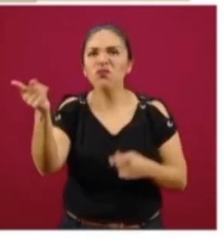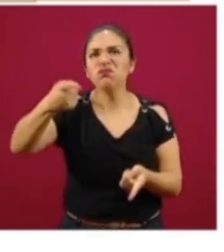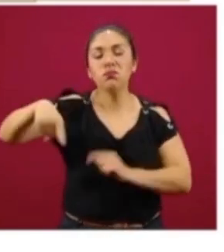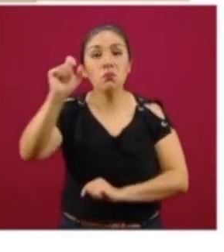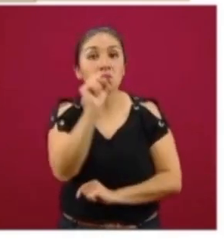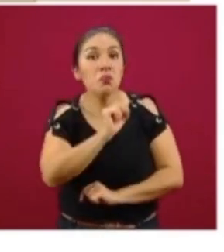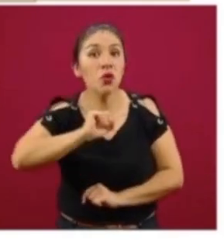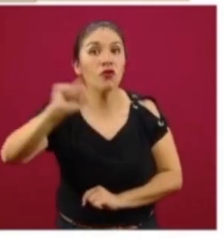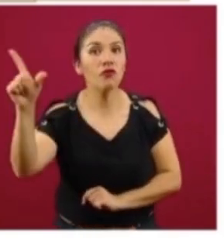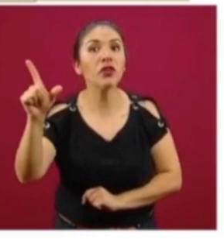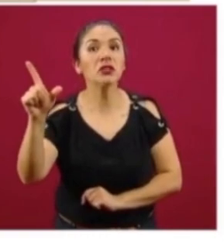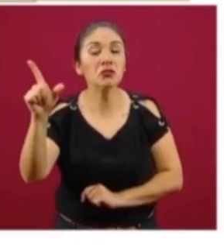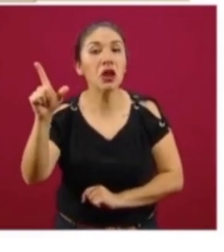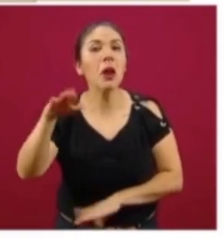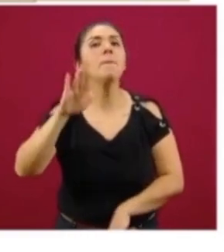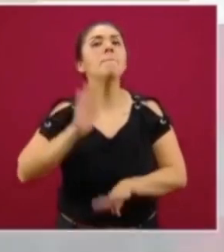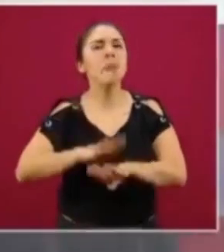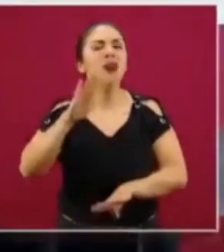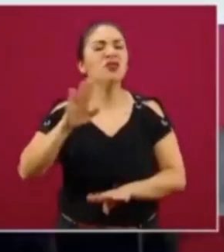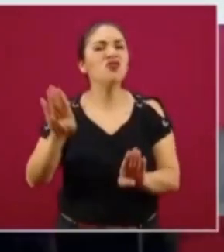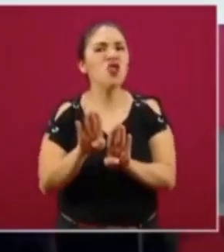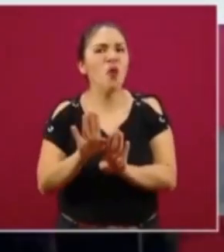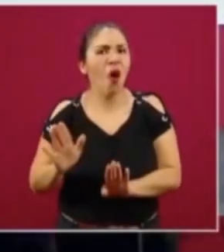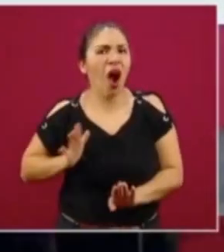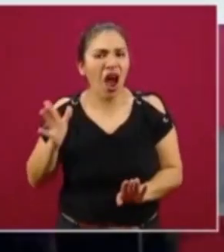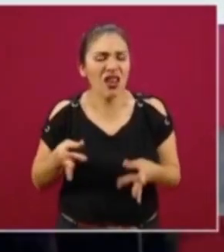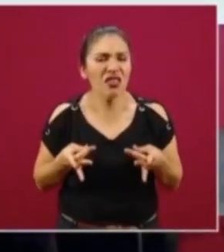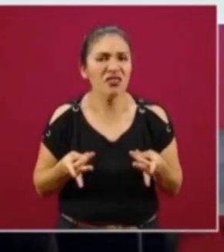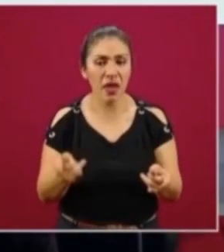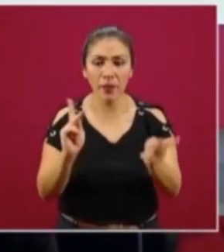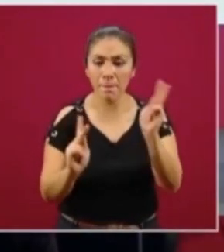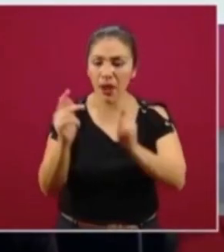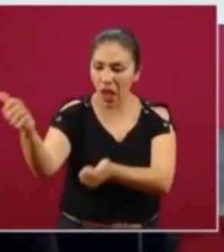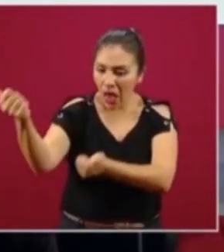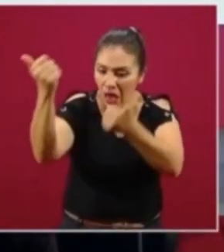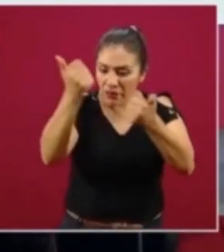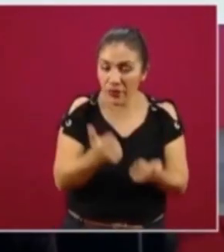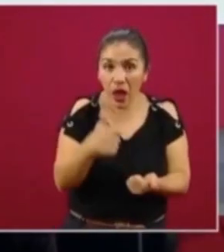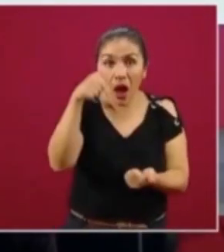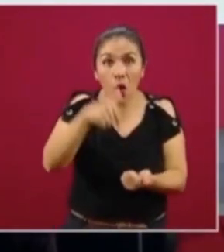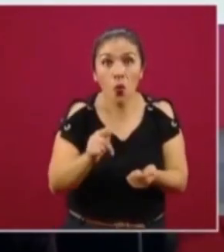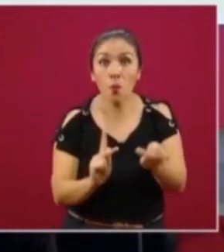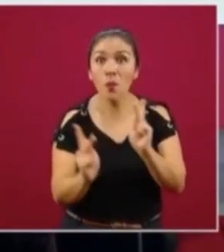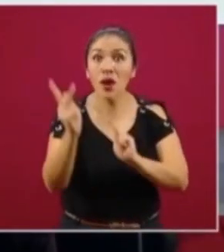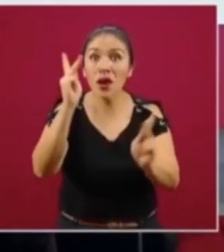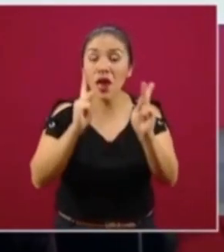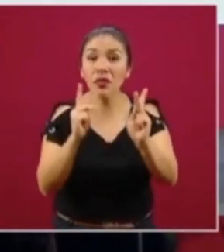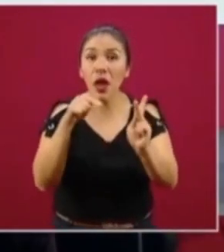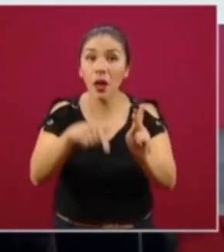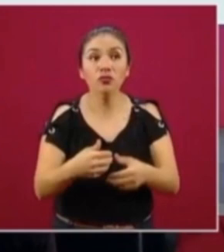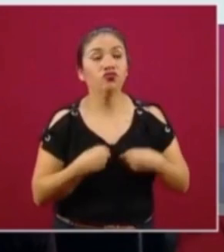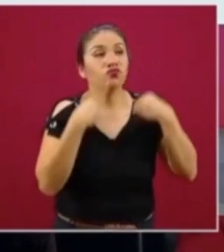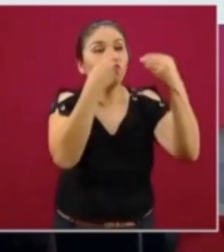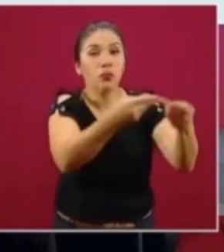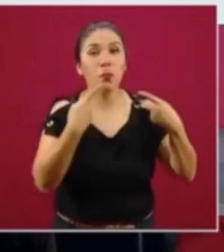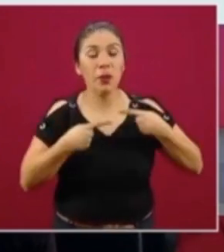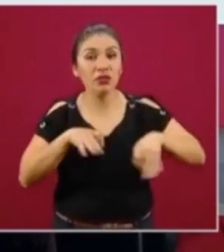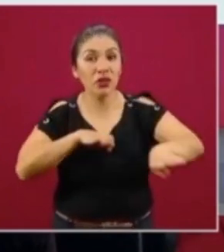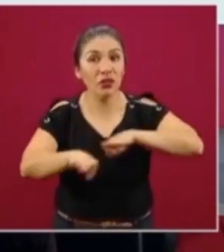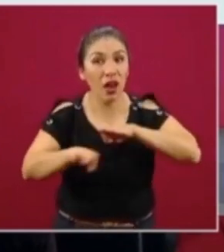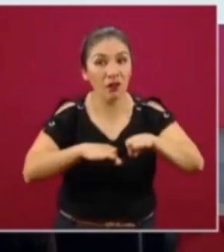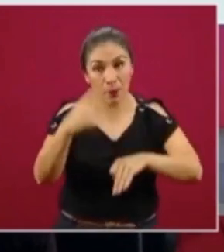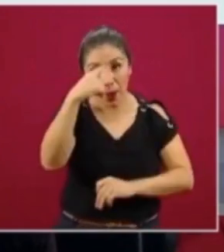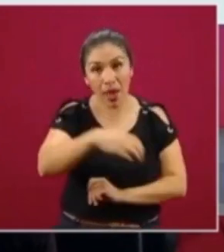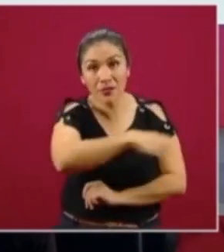profesionales, sobre todo en la calidad de la planta que estamos recibiendo y la calidad de planta que reciben los sembradores. O sea,